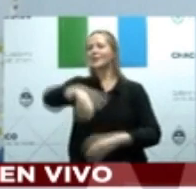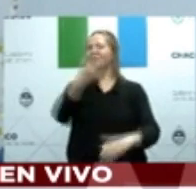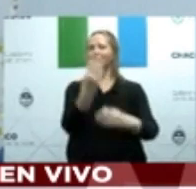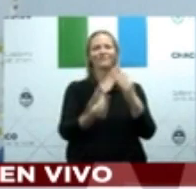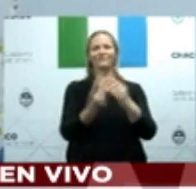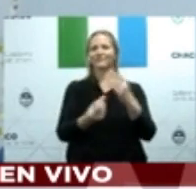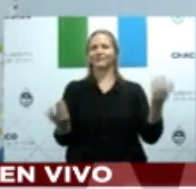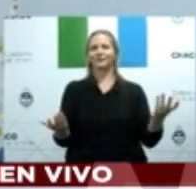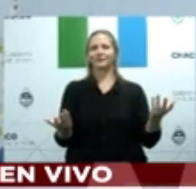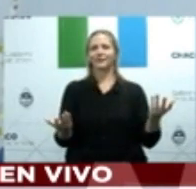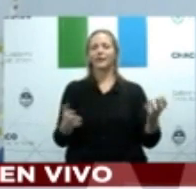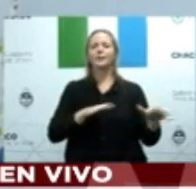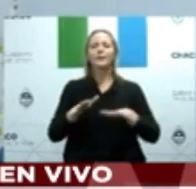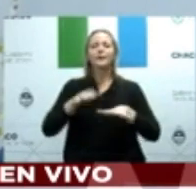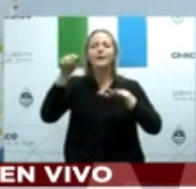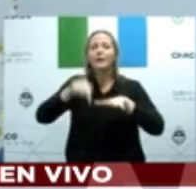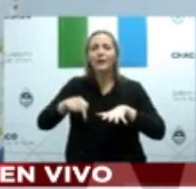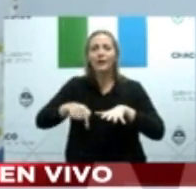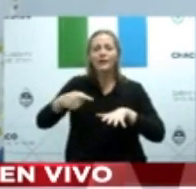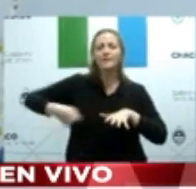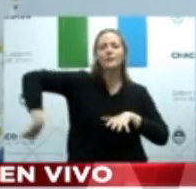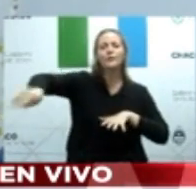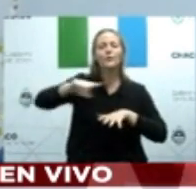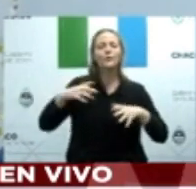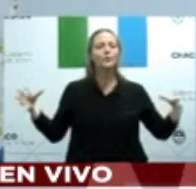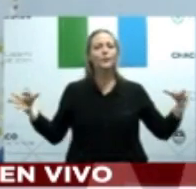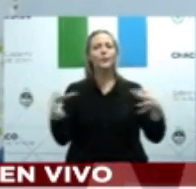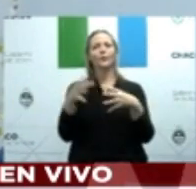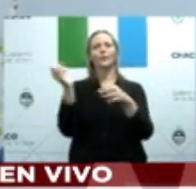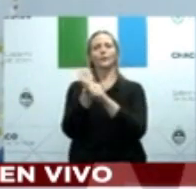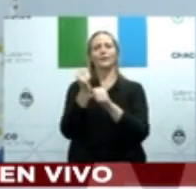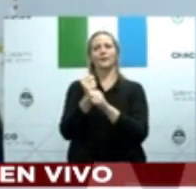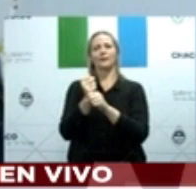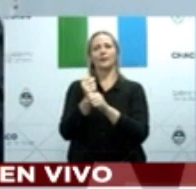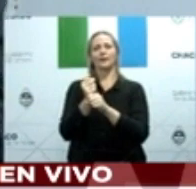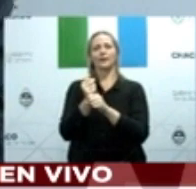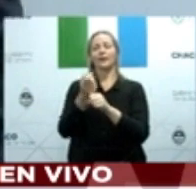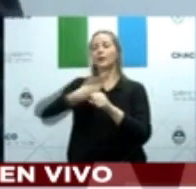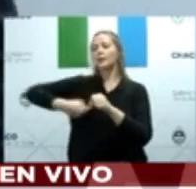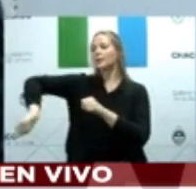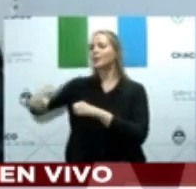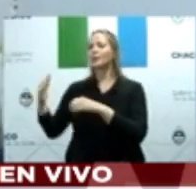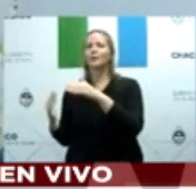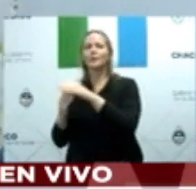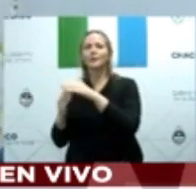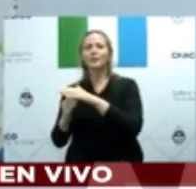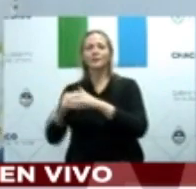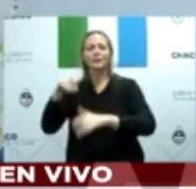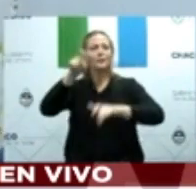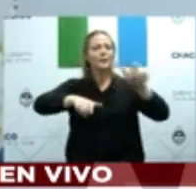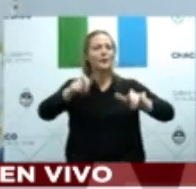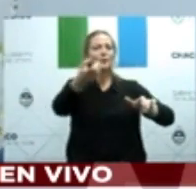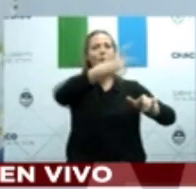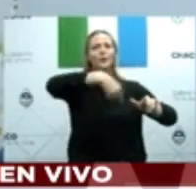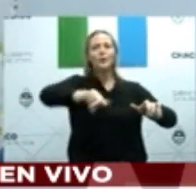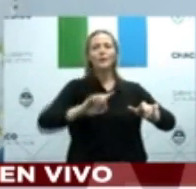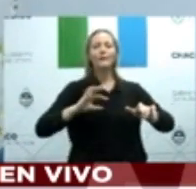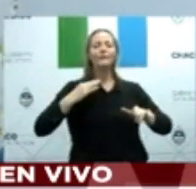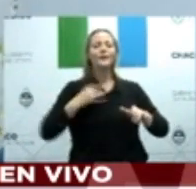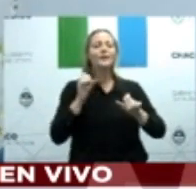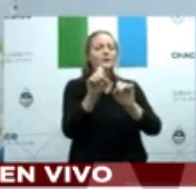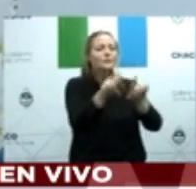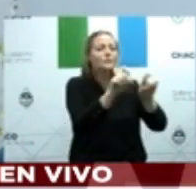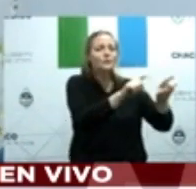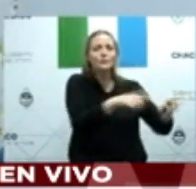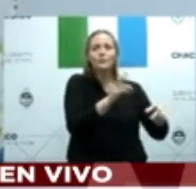manera que muchas veces uno siente ataques impiadosos o agravios, como alguien que dijo que hacíamos